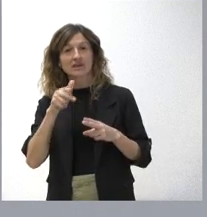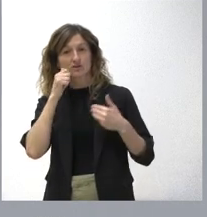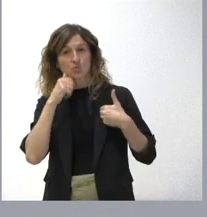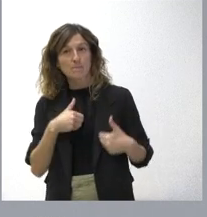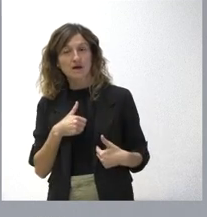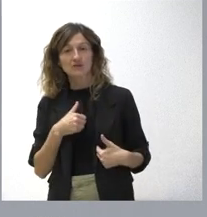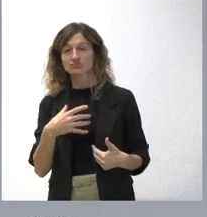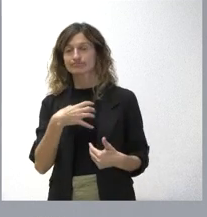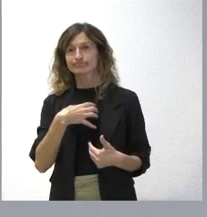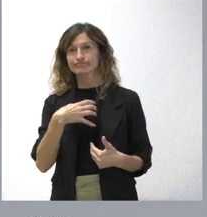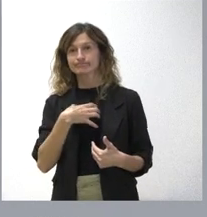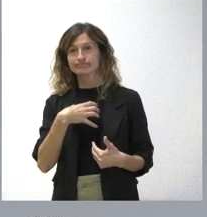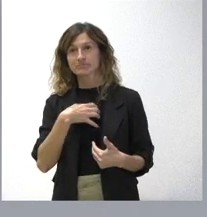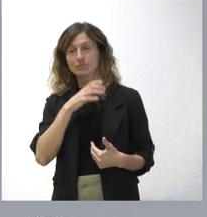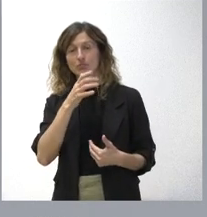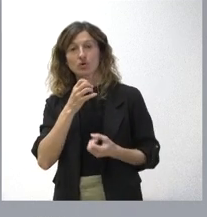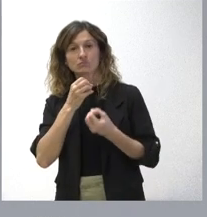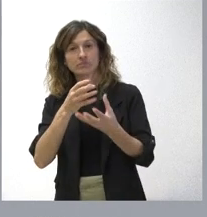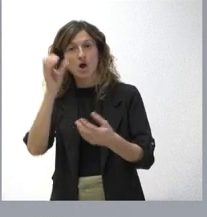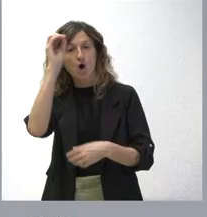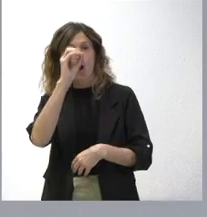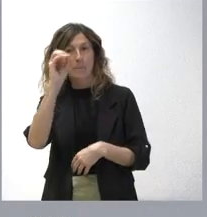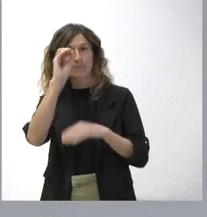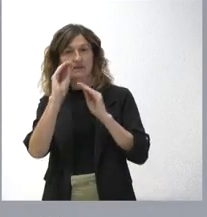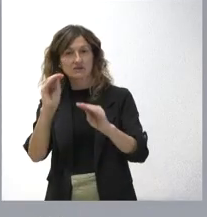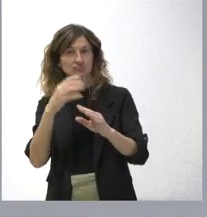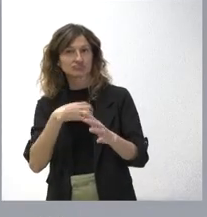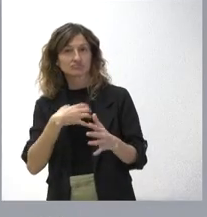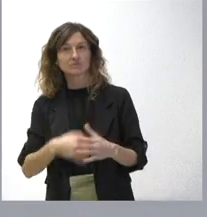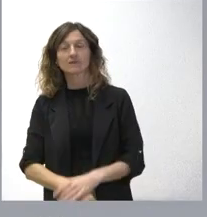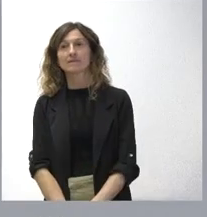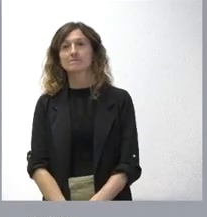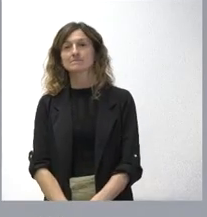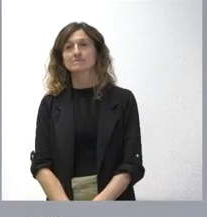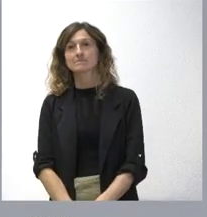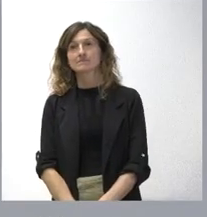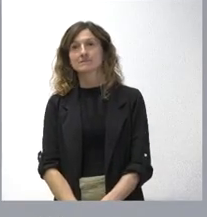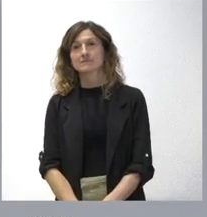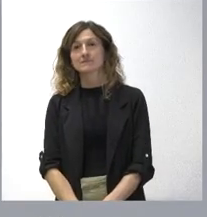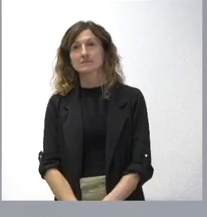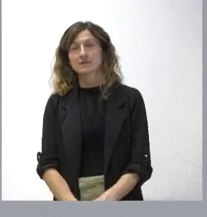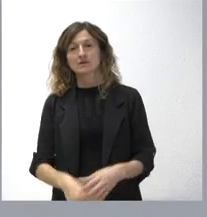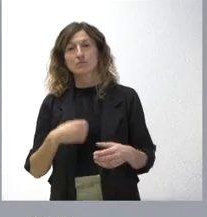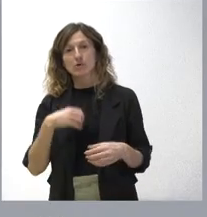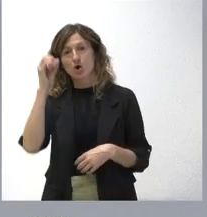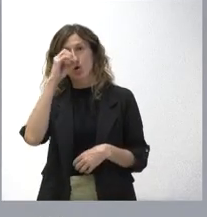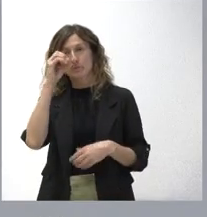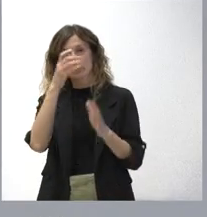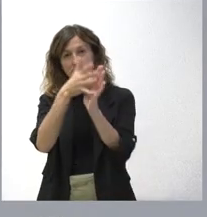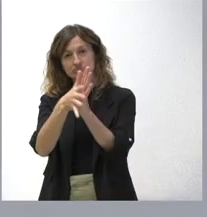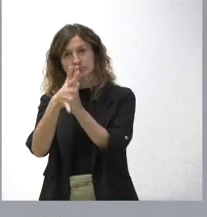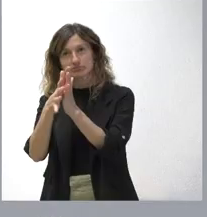permita a determinados relatores opinar al respecto. Esto simplemente es una disgresión, para que me entiendan